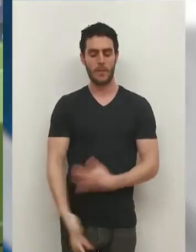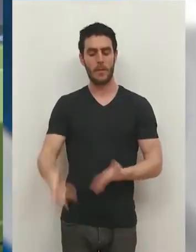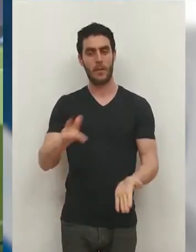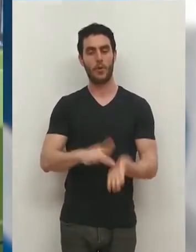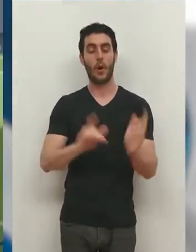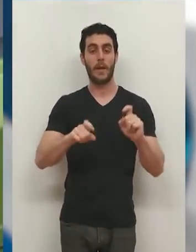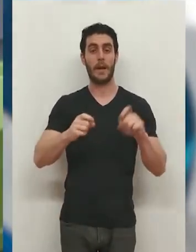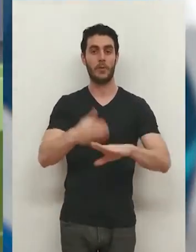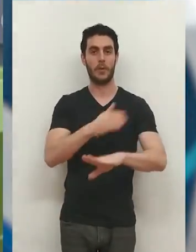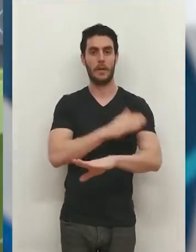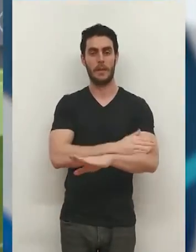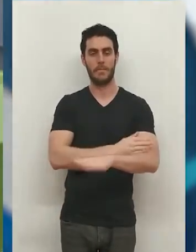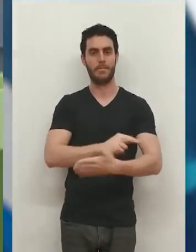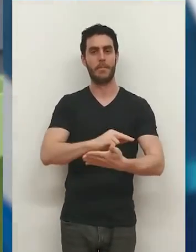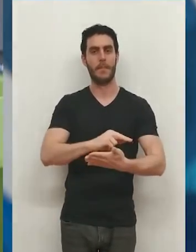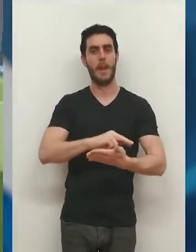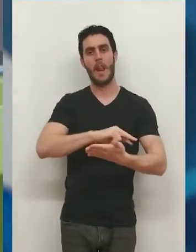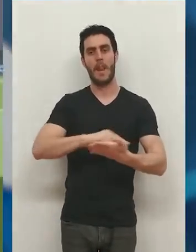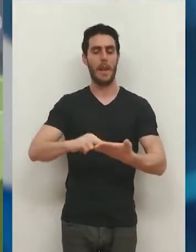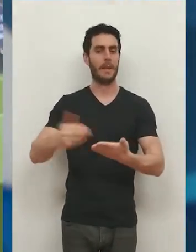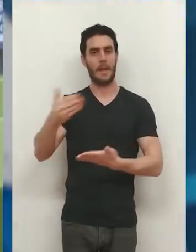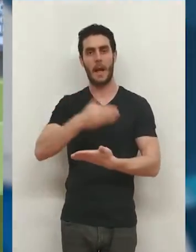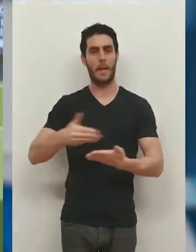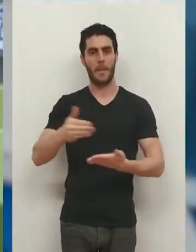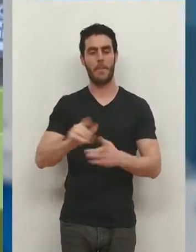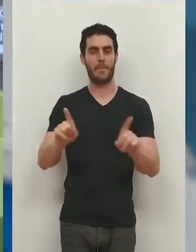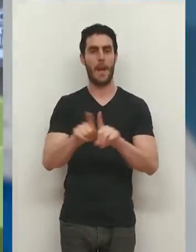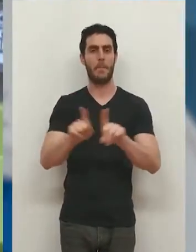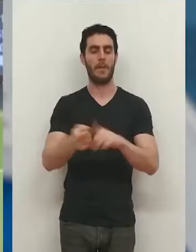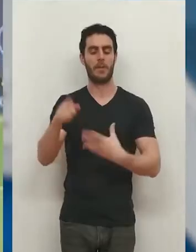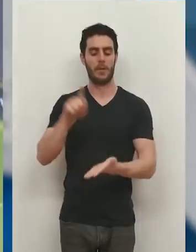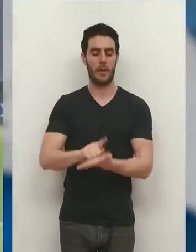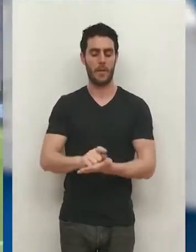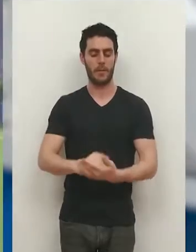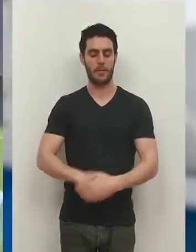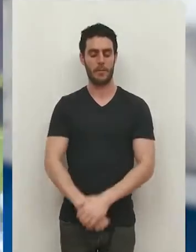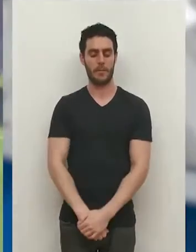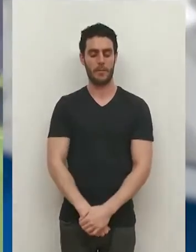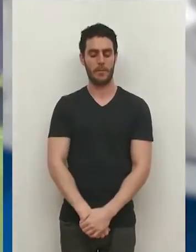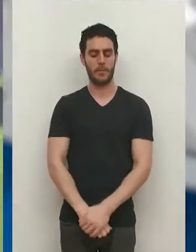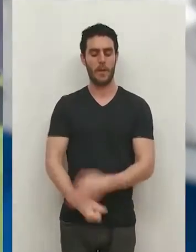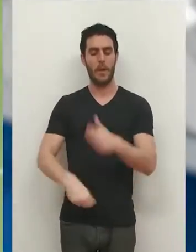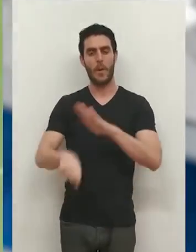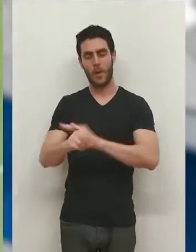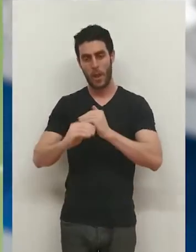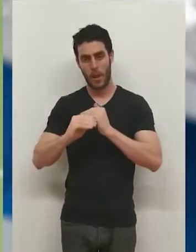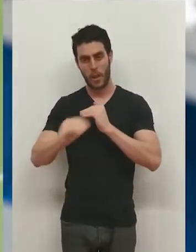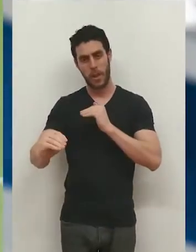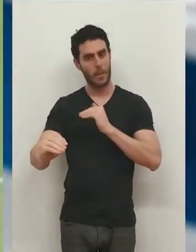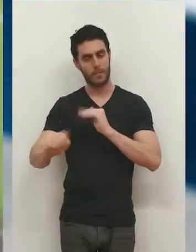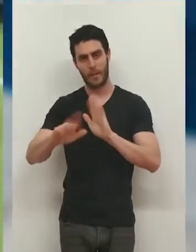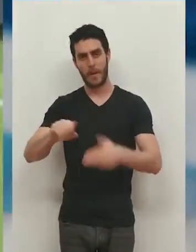Antes de llegar al descanso, sin embargo, el filial celeste consiguió devolver el empate al marcador. Gabri Veiga con un disparo raso